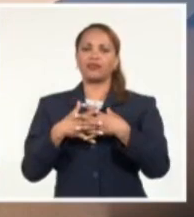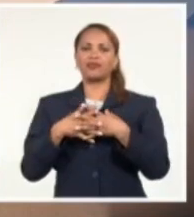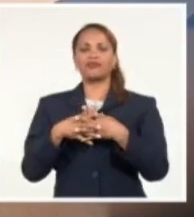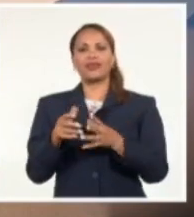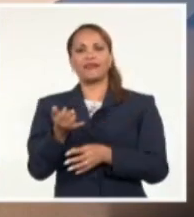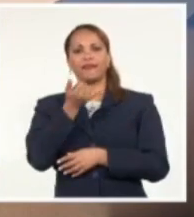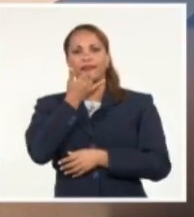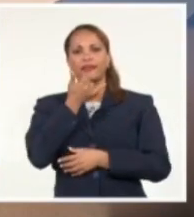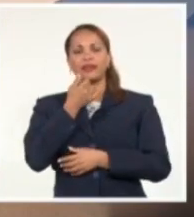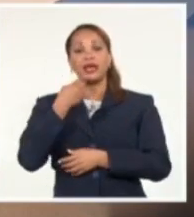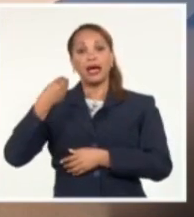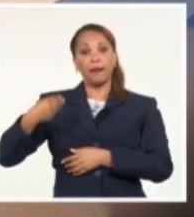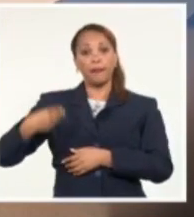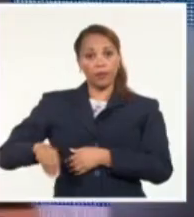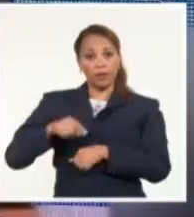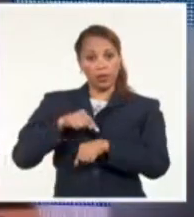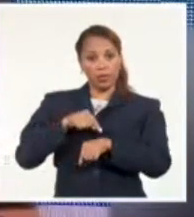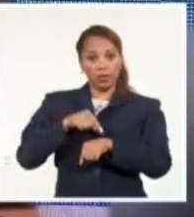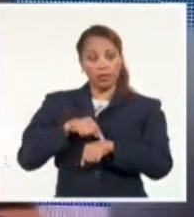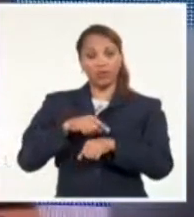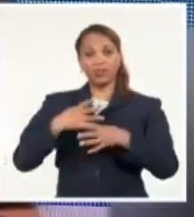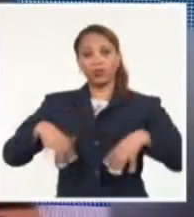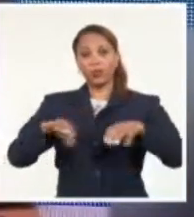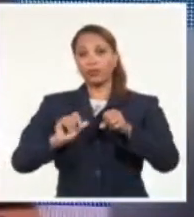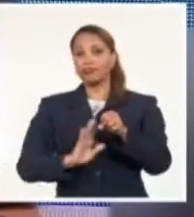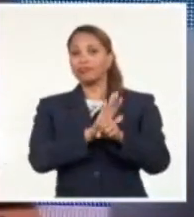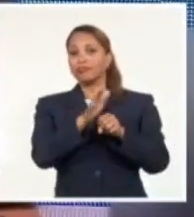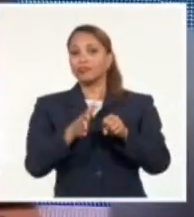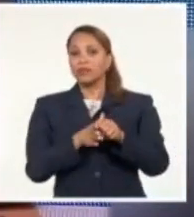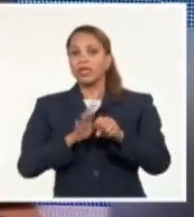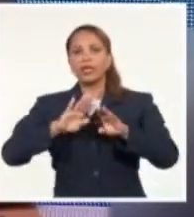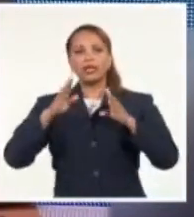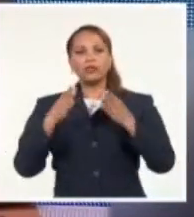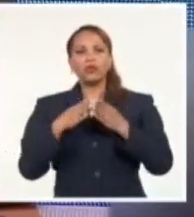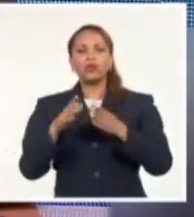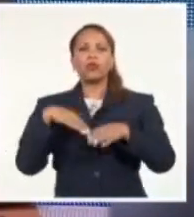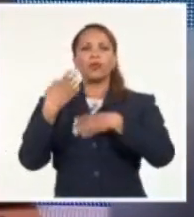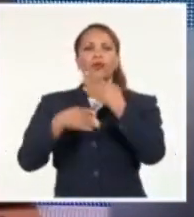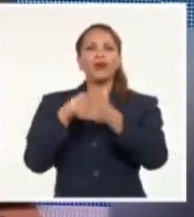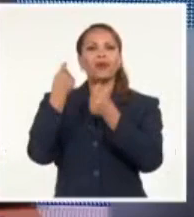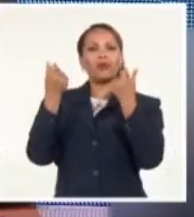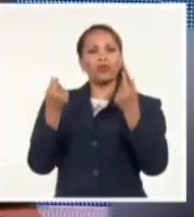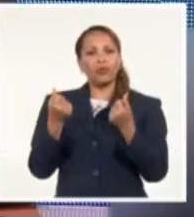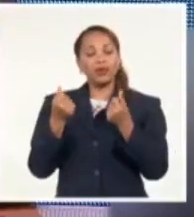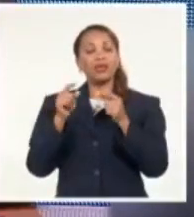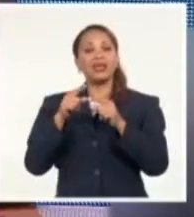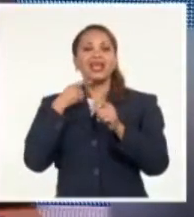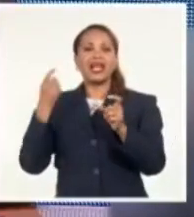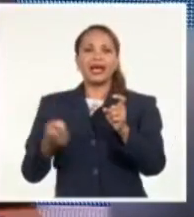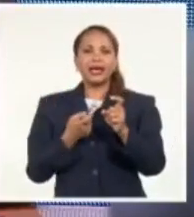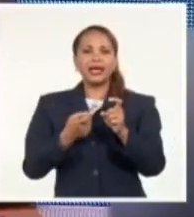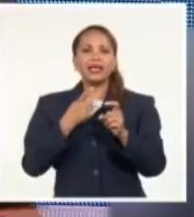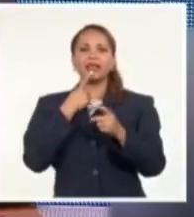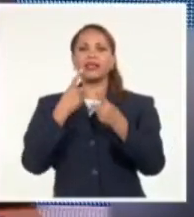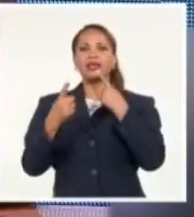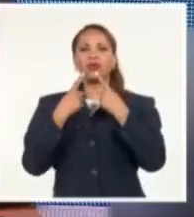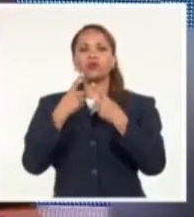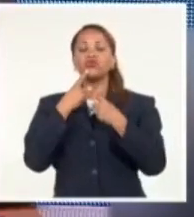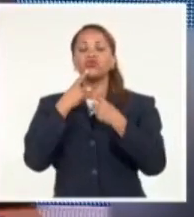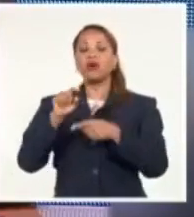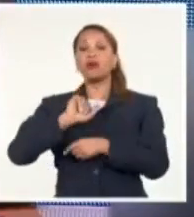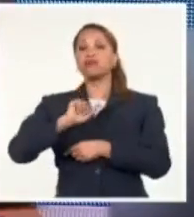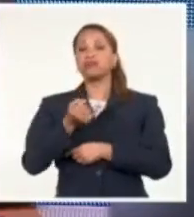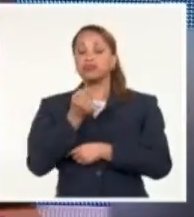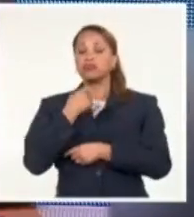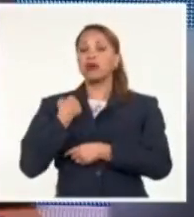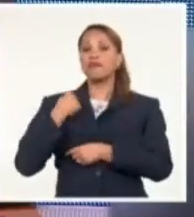Aprovechando la desazón que generó la pandemia y los efectos económicos de la guerra, los discursos extremistas y